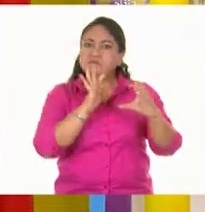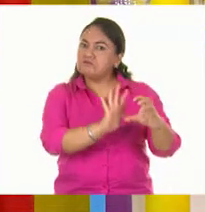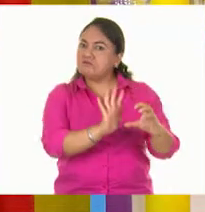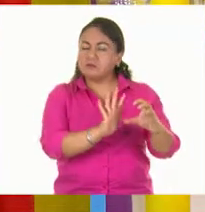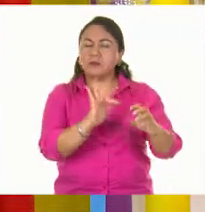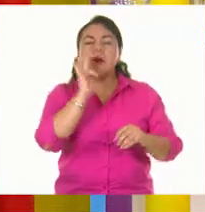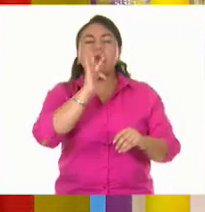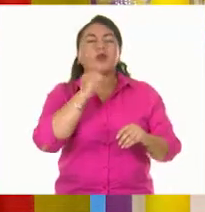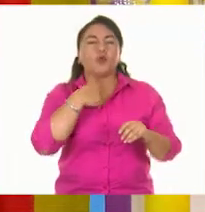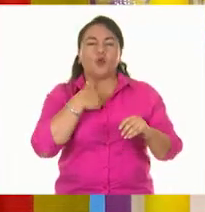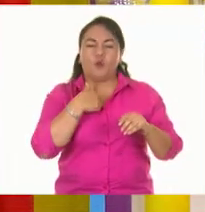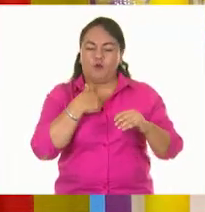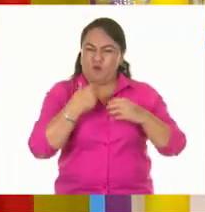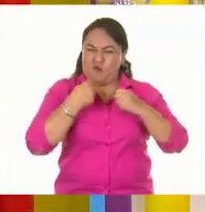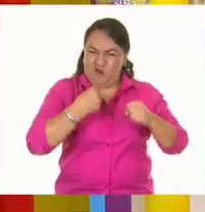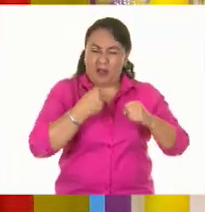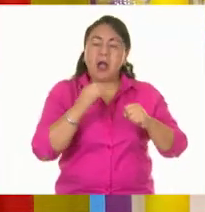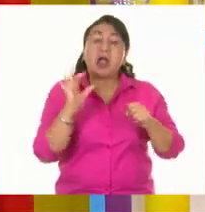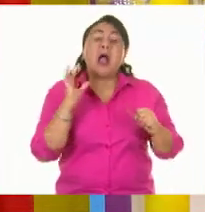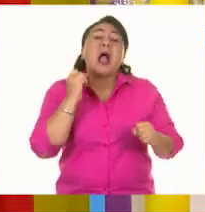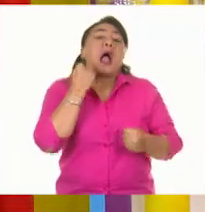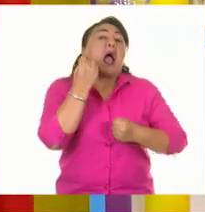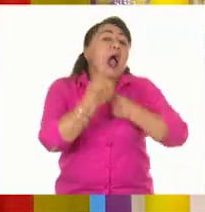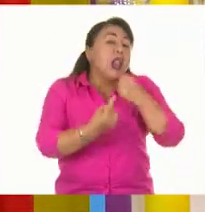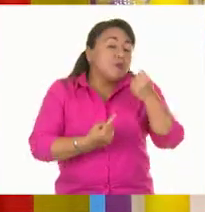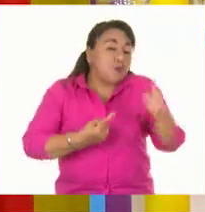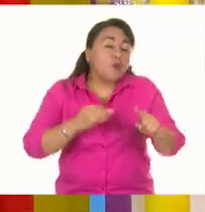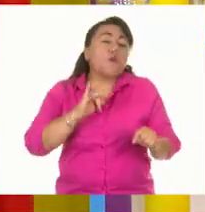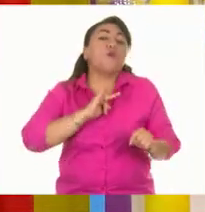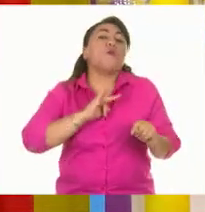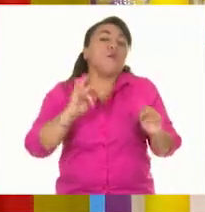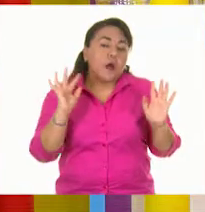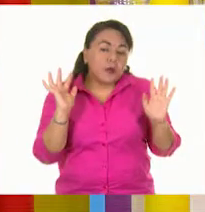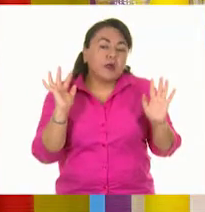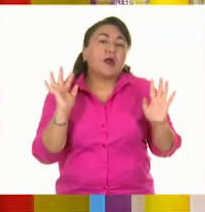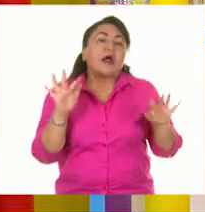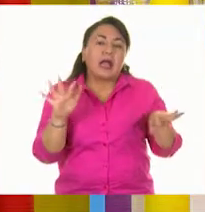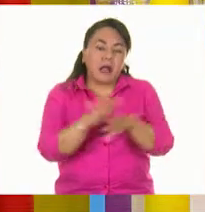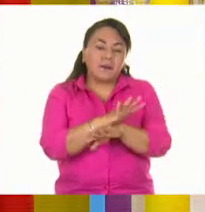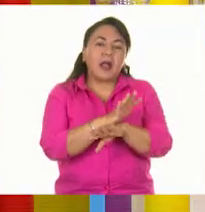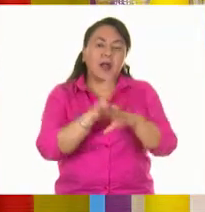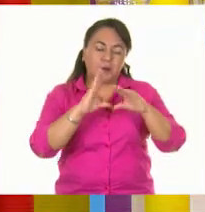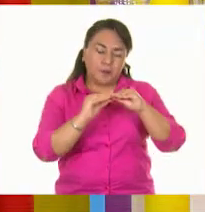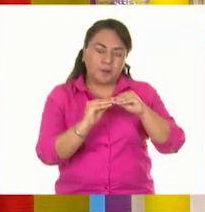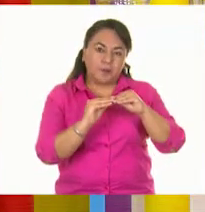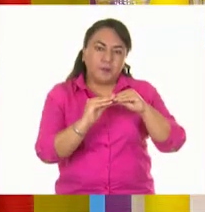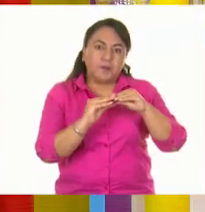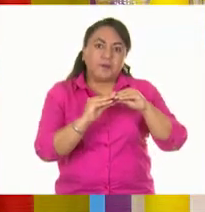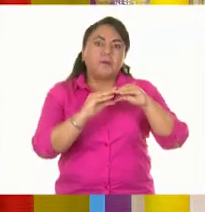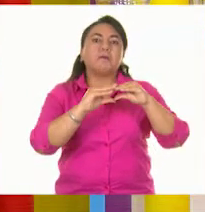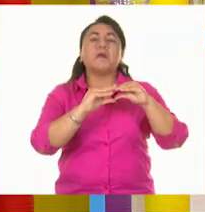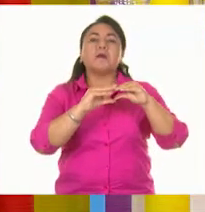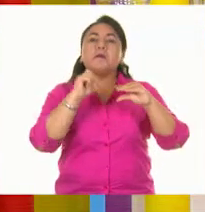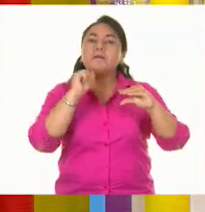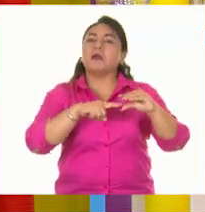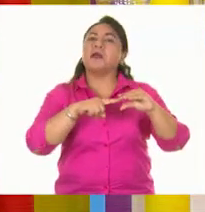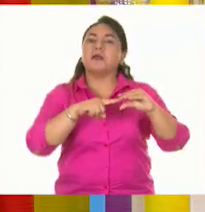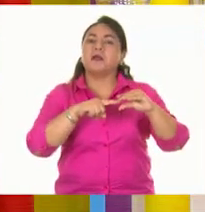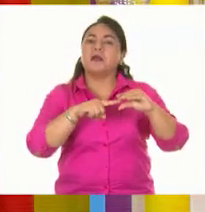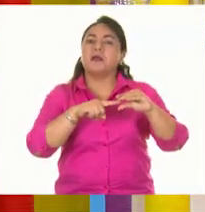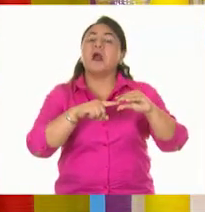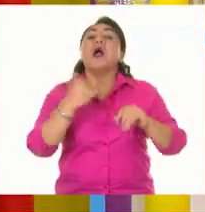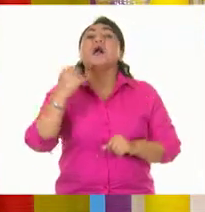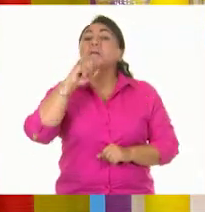yo les aplico un poco de fuerza, a lo mejor en algunos materiales sí puede cambiar un poco su forma, pero siempre regresa a la forma original.